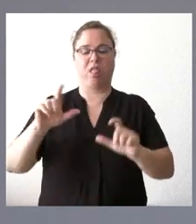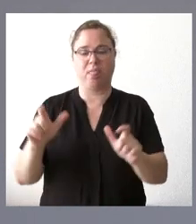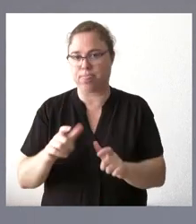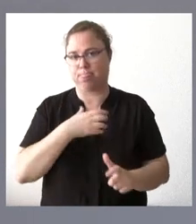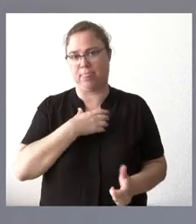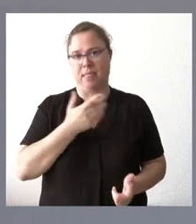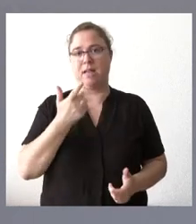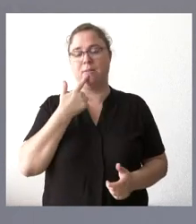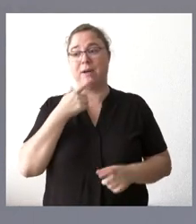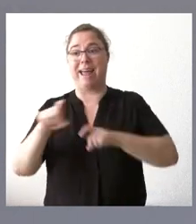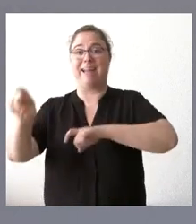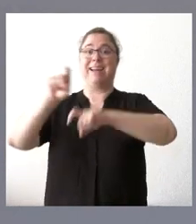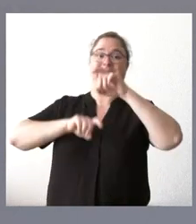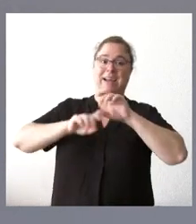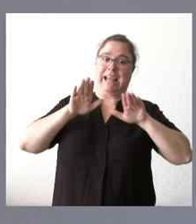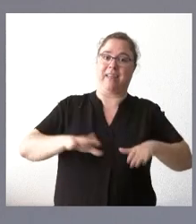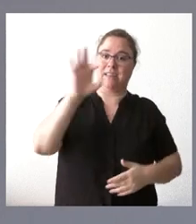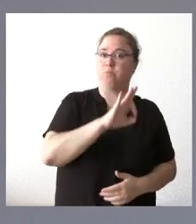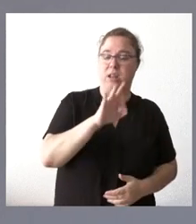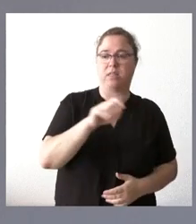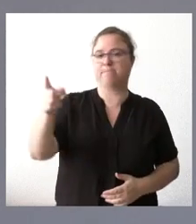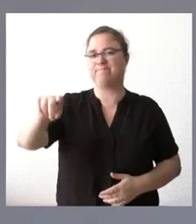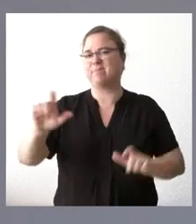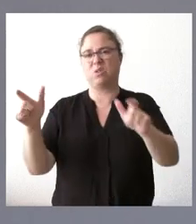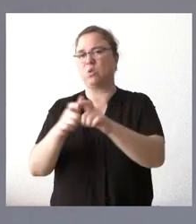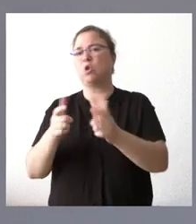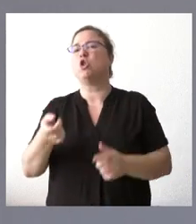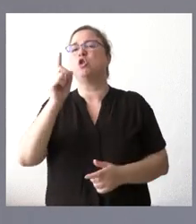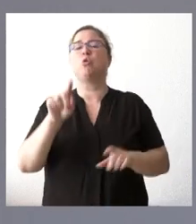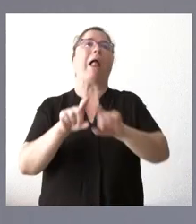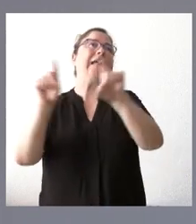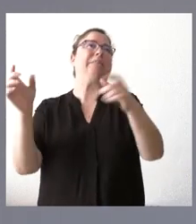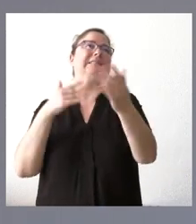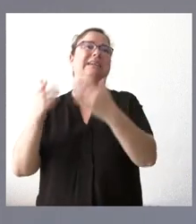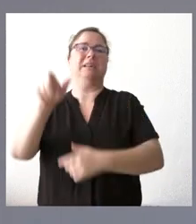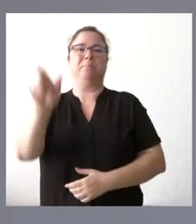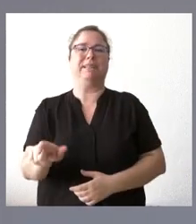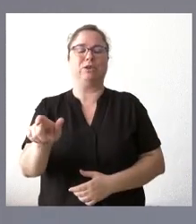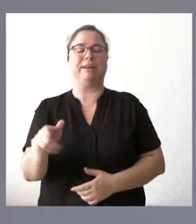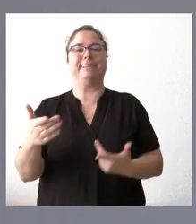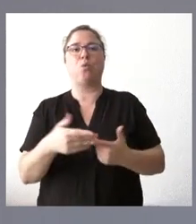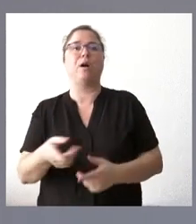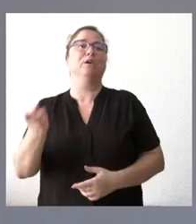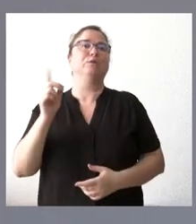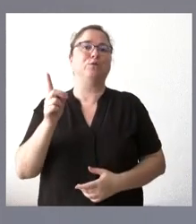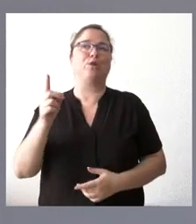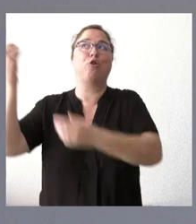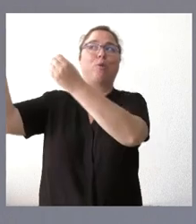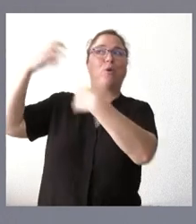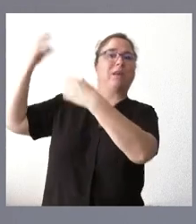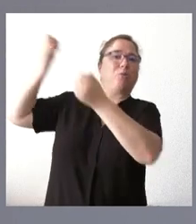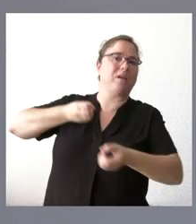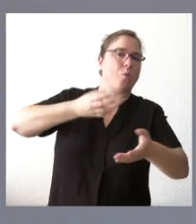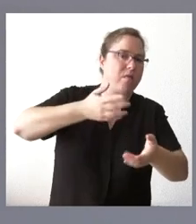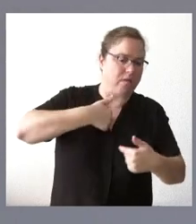en su caso, de revertir esa decisión. No nos vale solo reunirnos con la empresa, pero con personas que transmiten exclusivamente lo que a ellos les han transmitido,